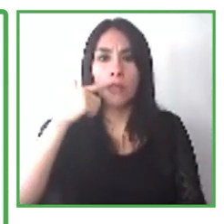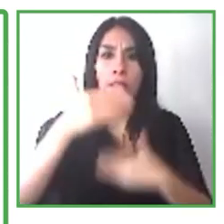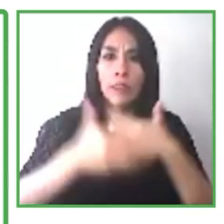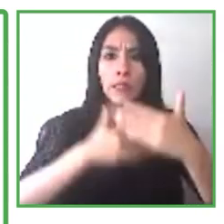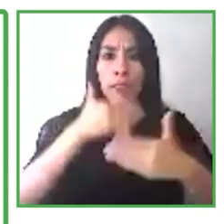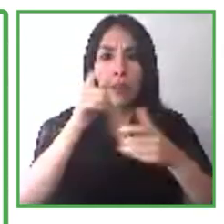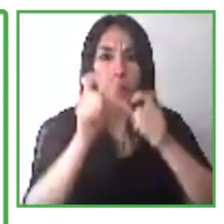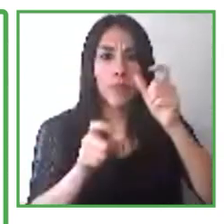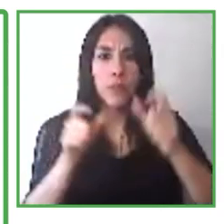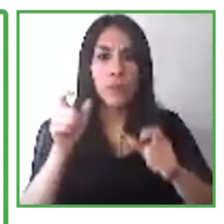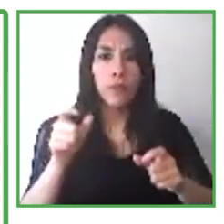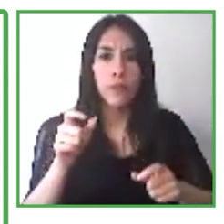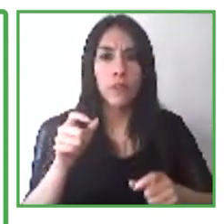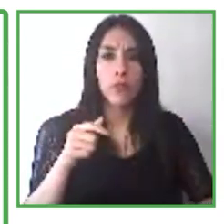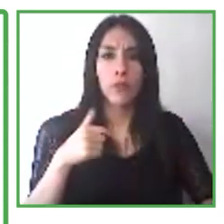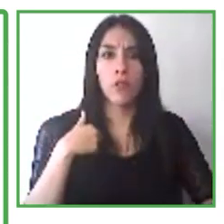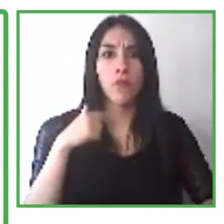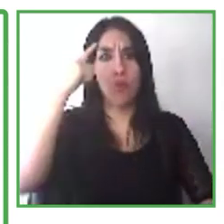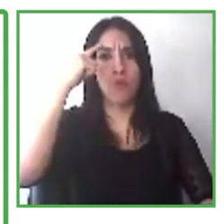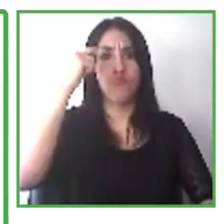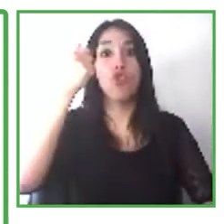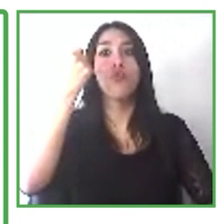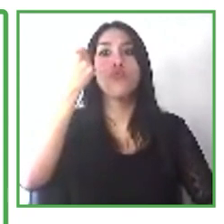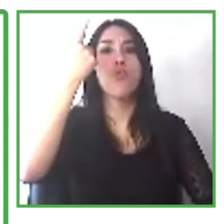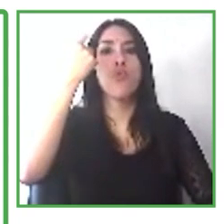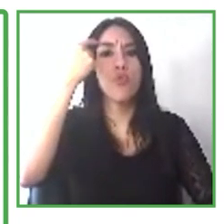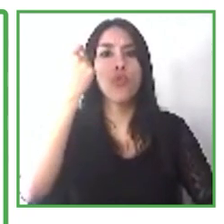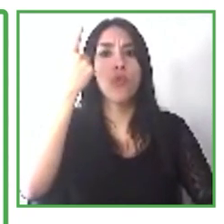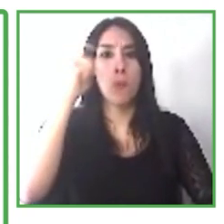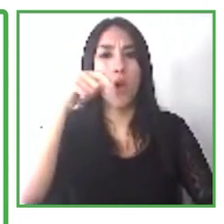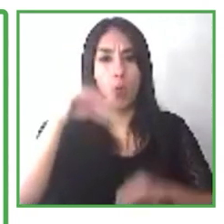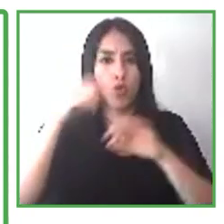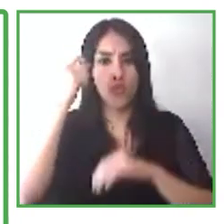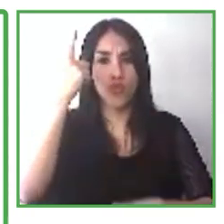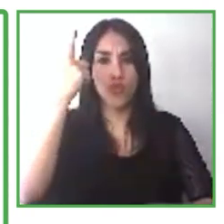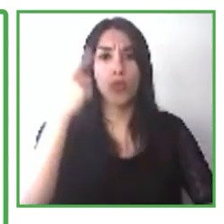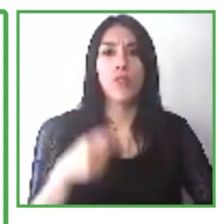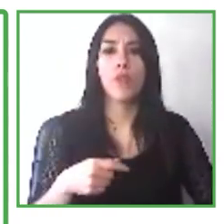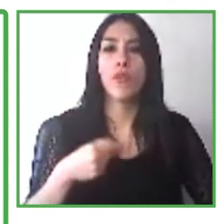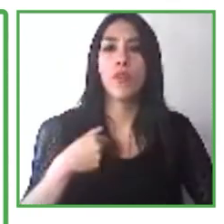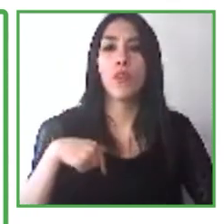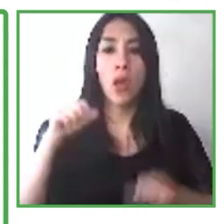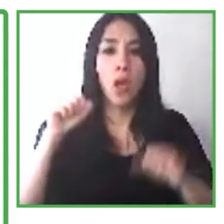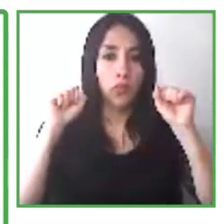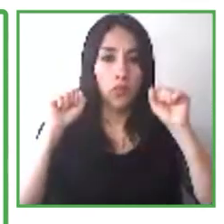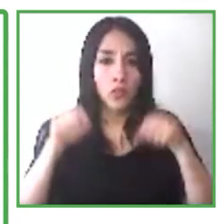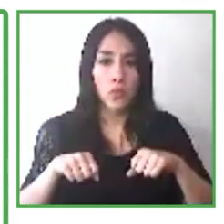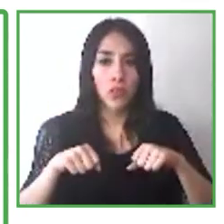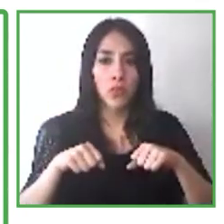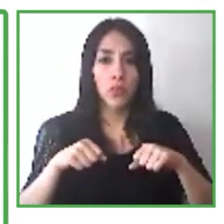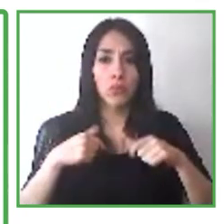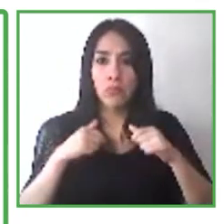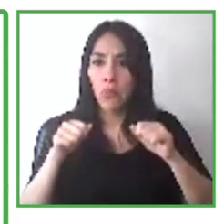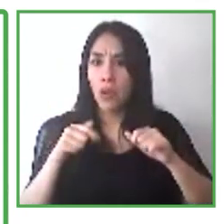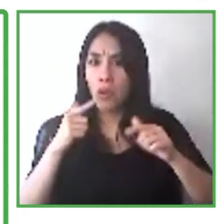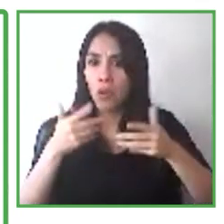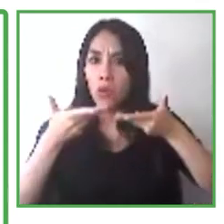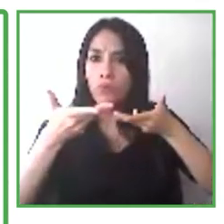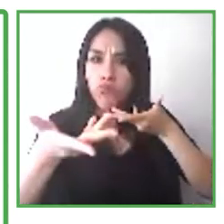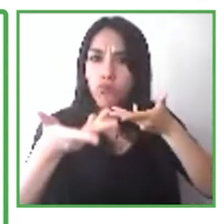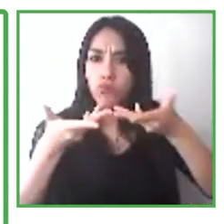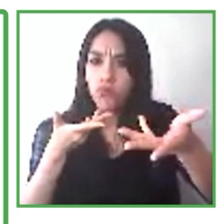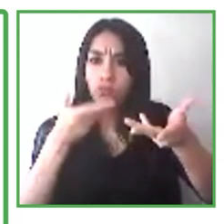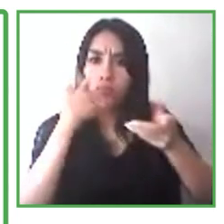proceso de aprendizaje a través del cual él o ella está navegando. Una vez que